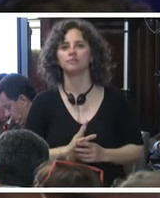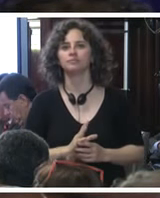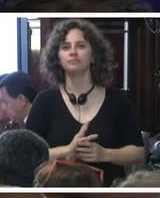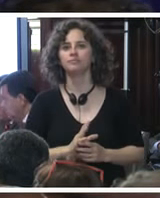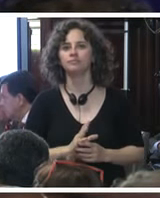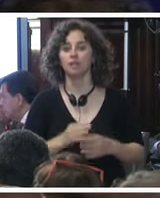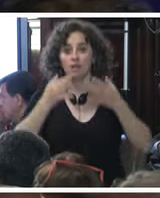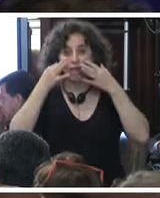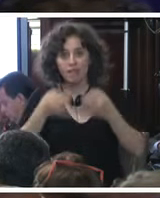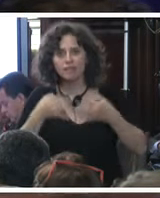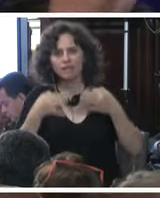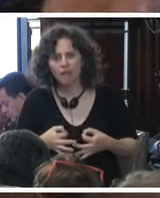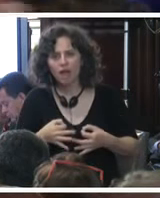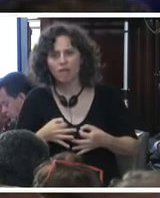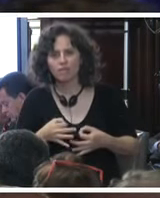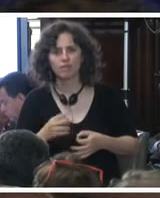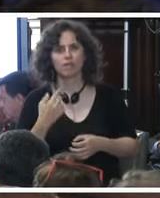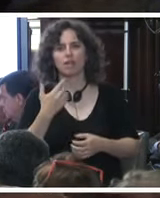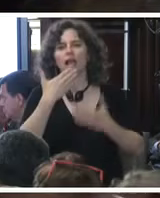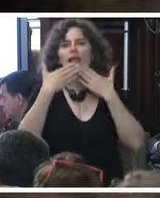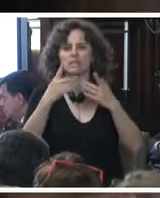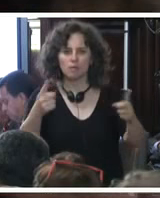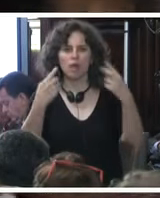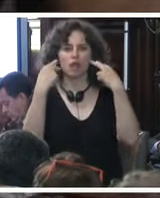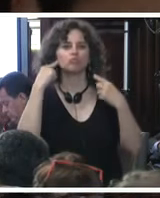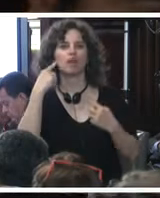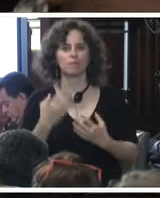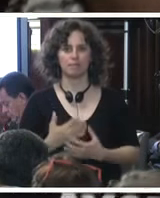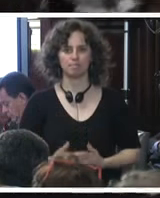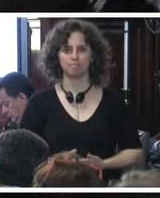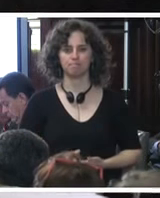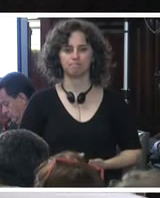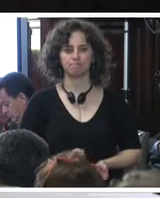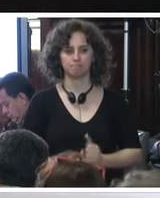De verdad, señores, gracias por escucharme. Gracias.